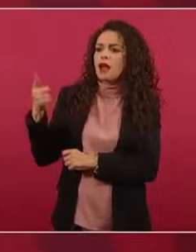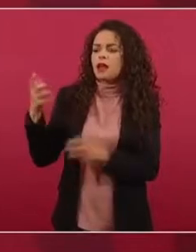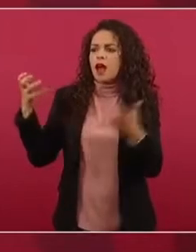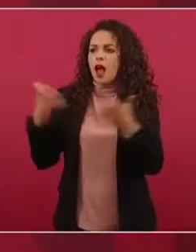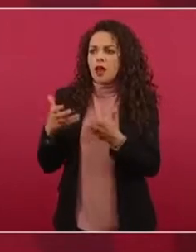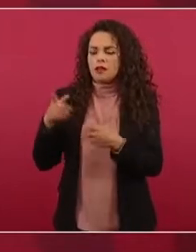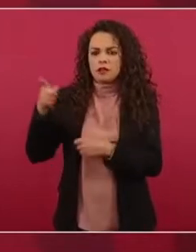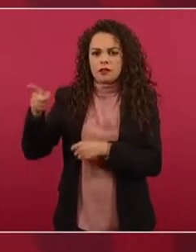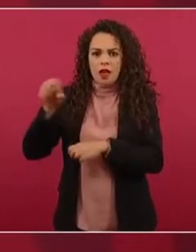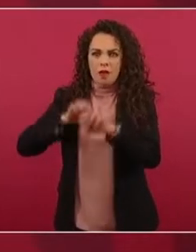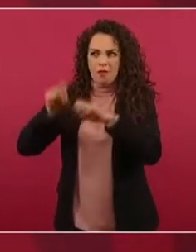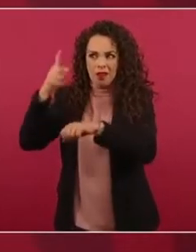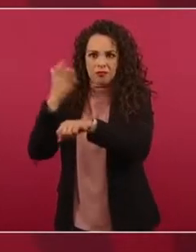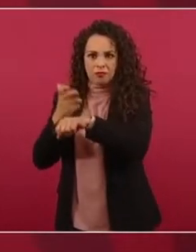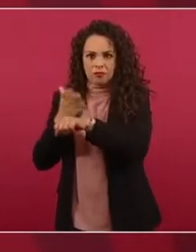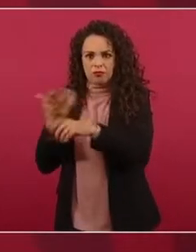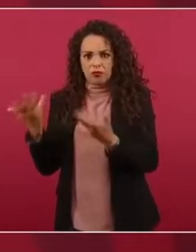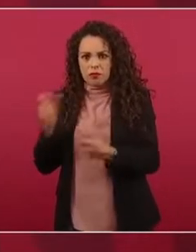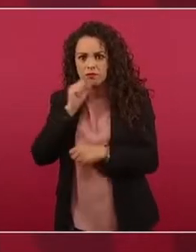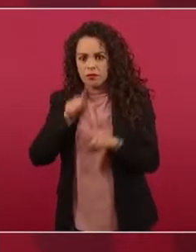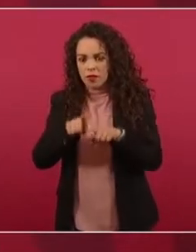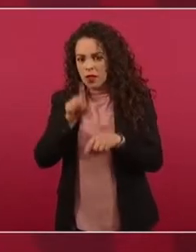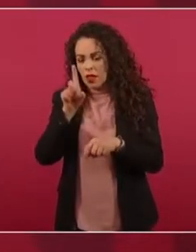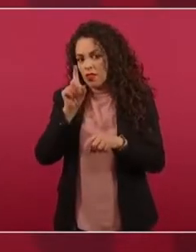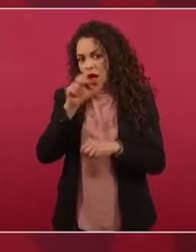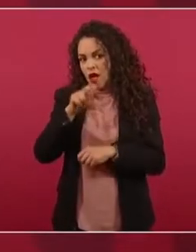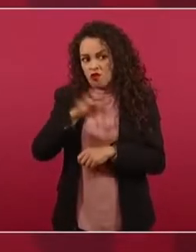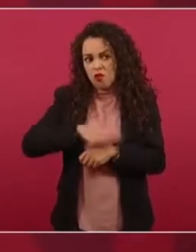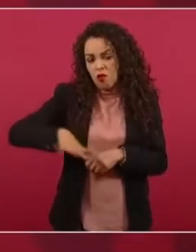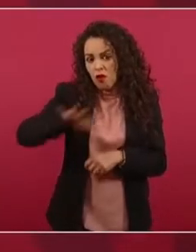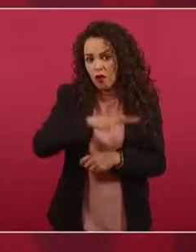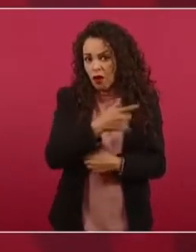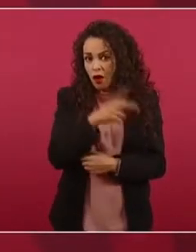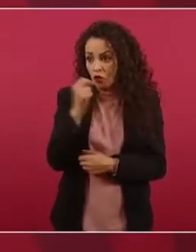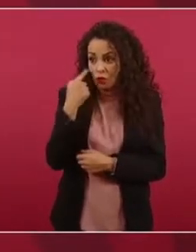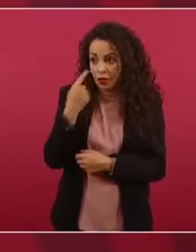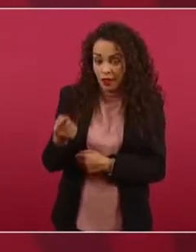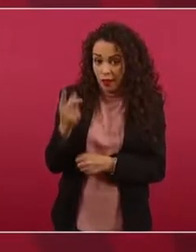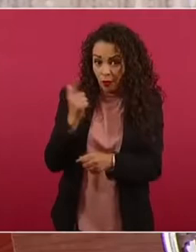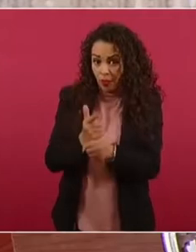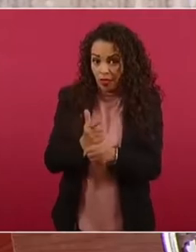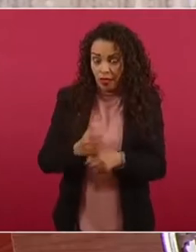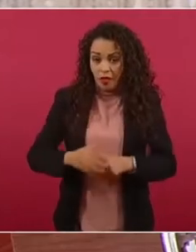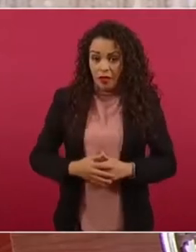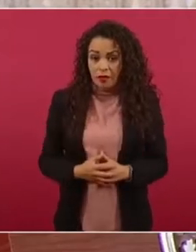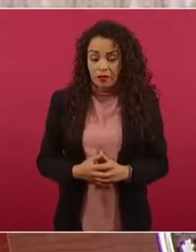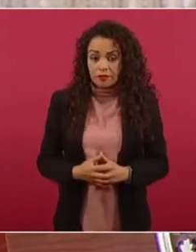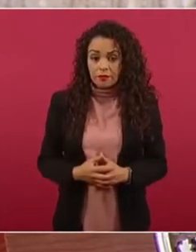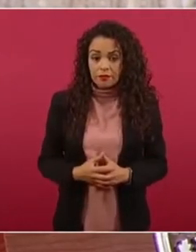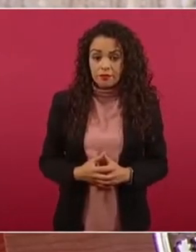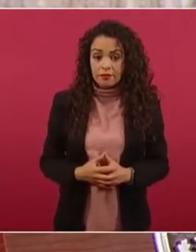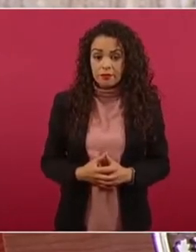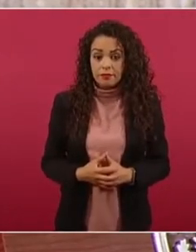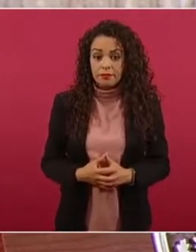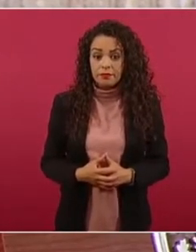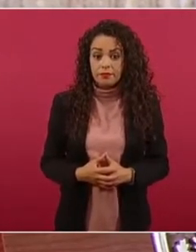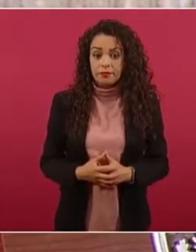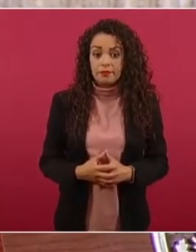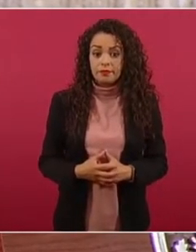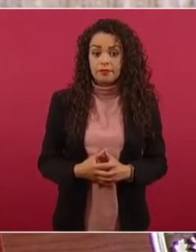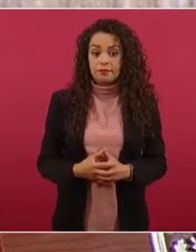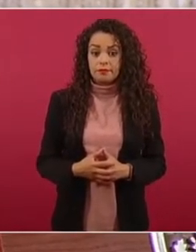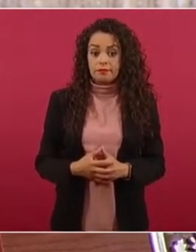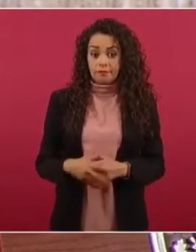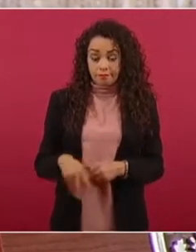¿Saben qué nivel de